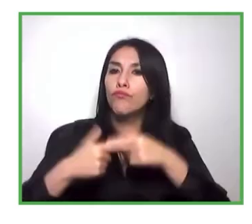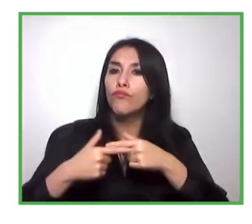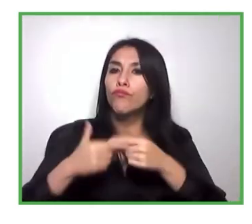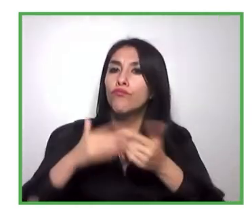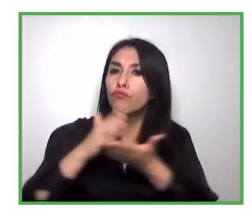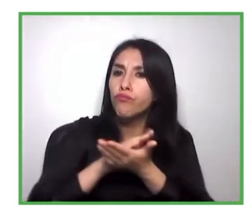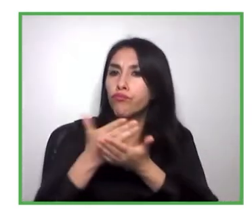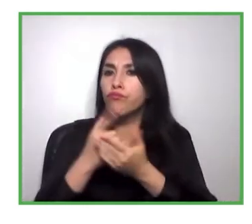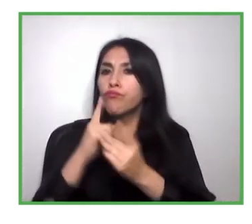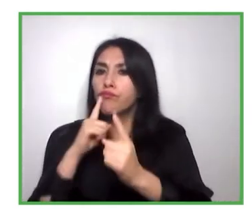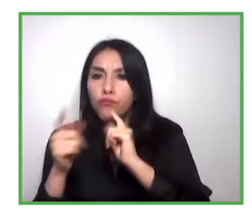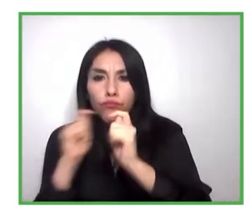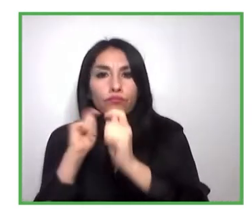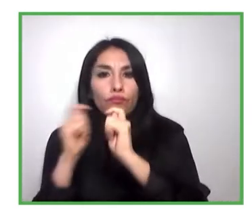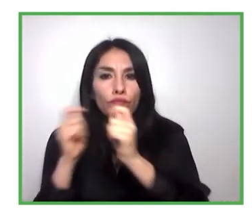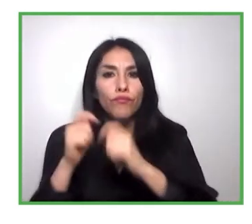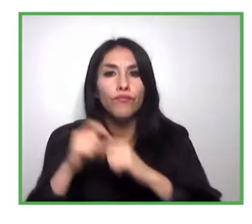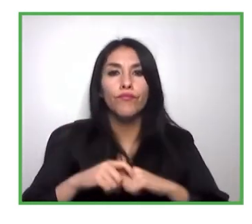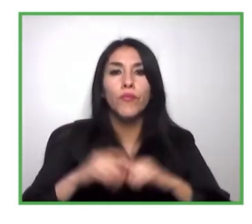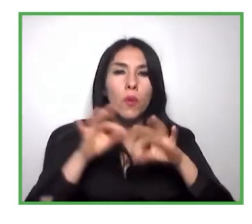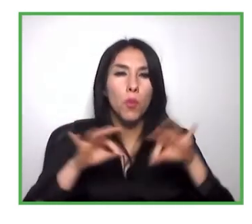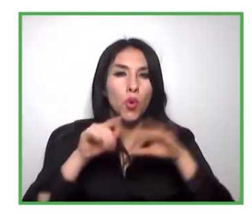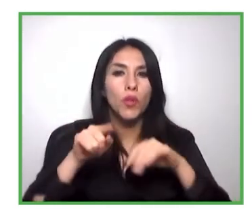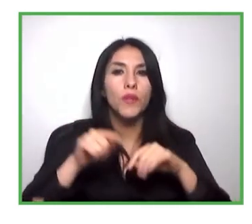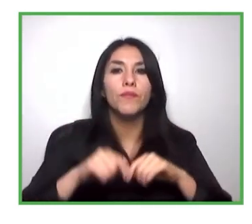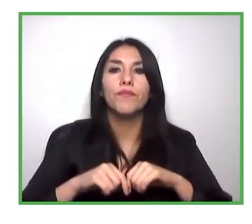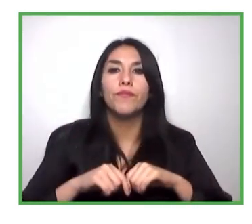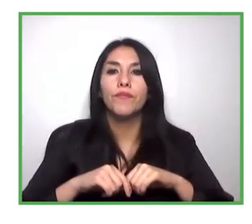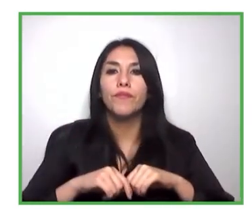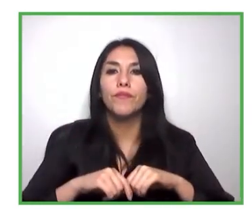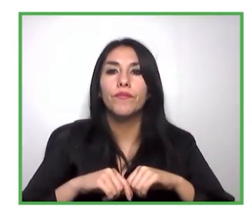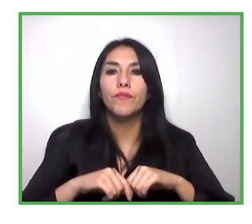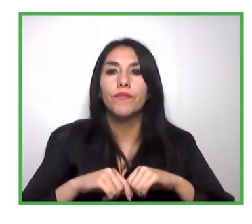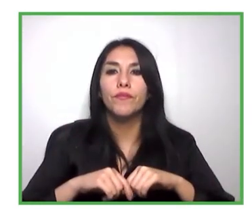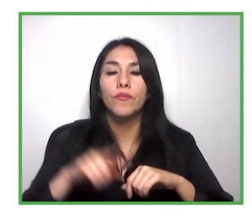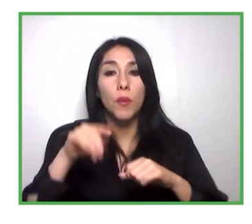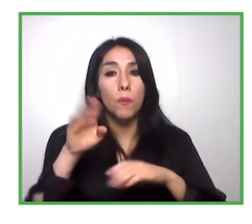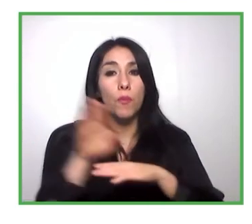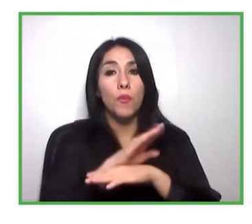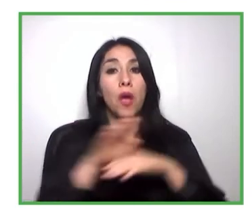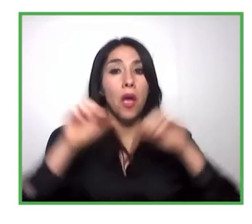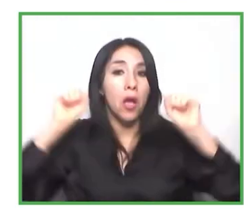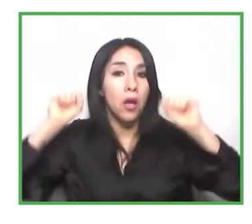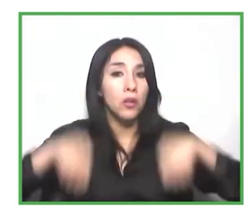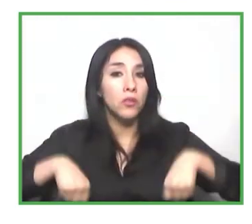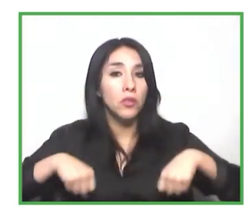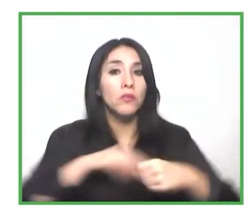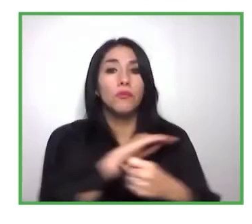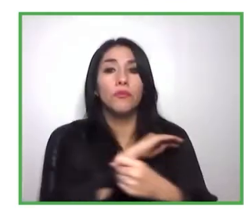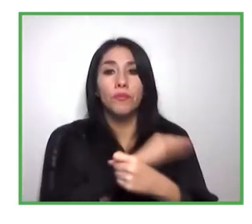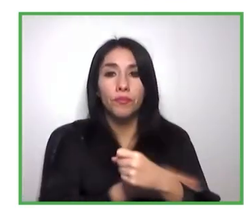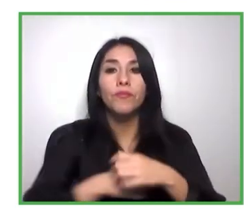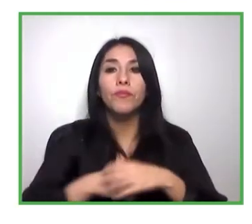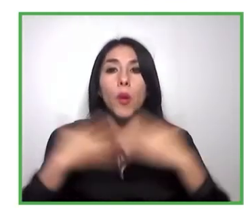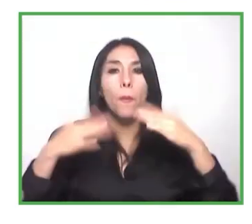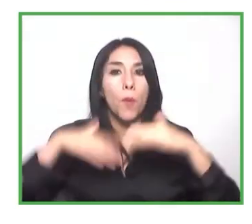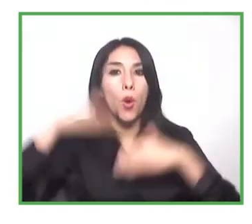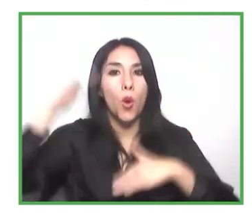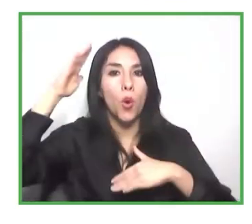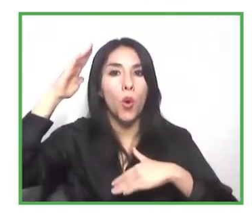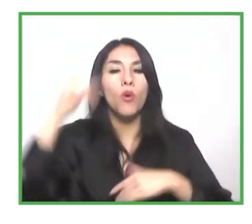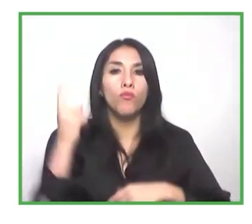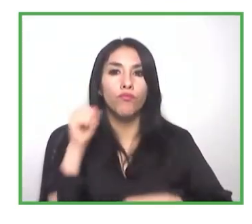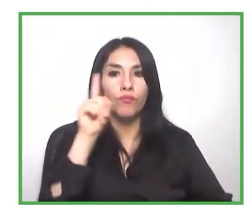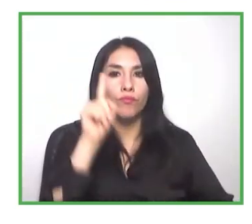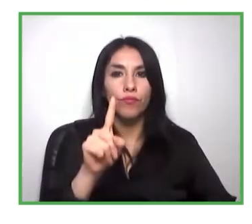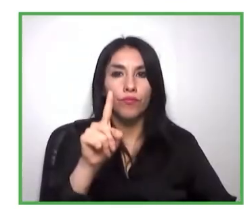empresas también puedan, de alguna manera, potenciar más su presencia, tanto como una plataforma laboral, como también con sus aportes